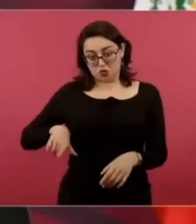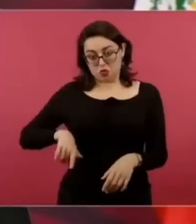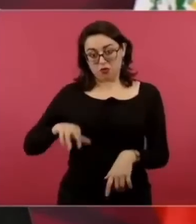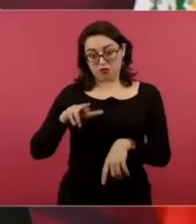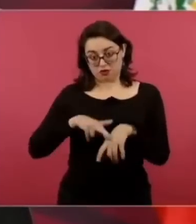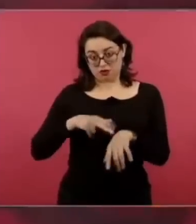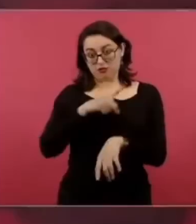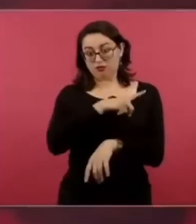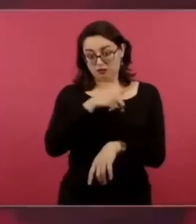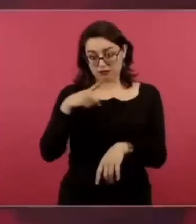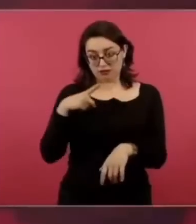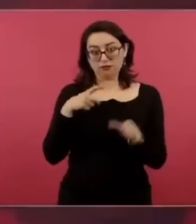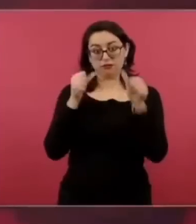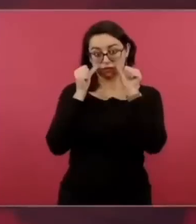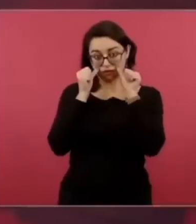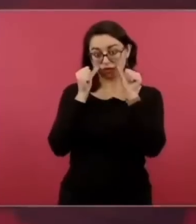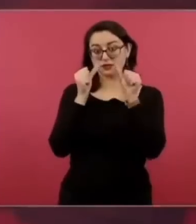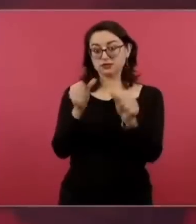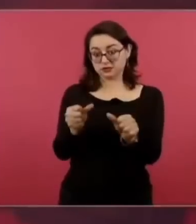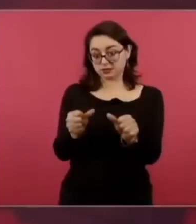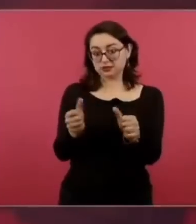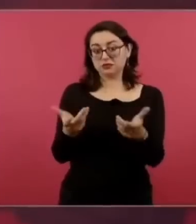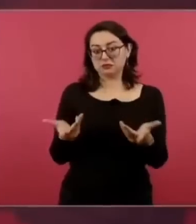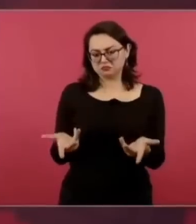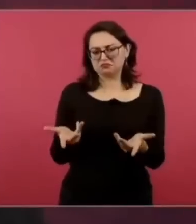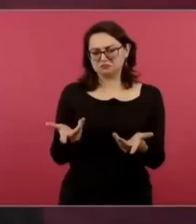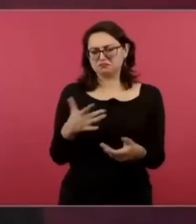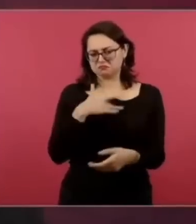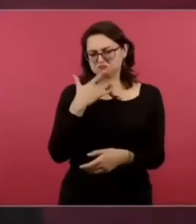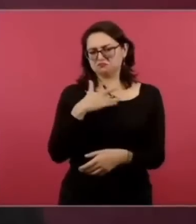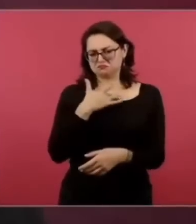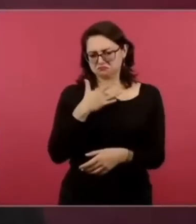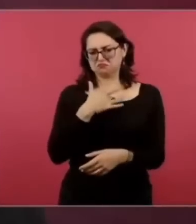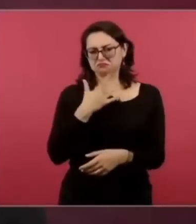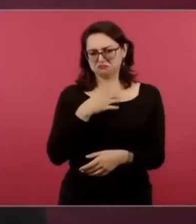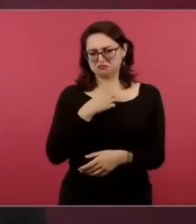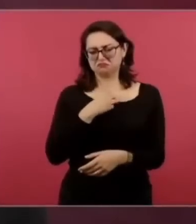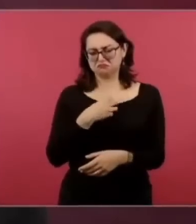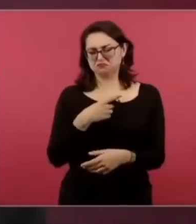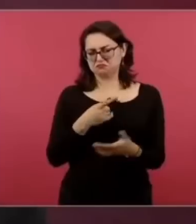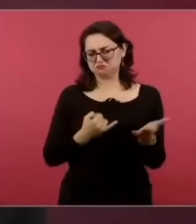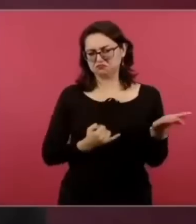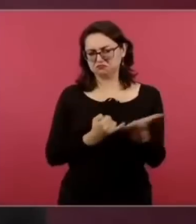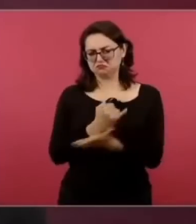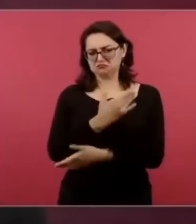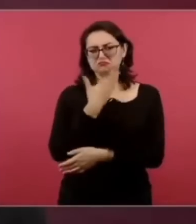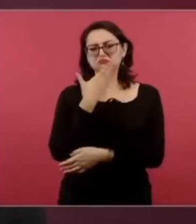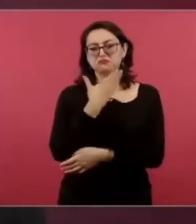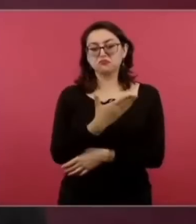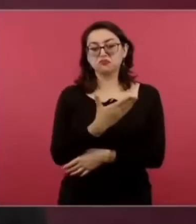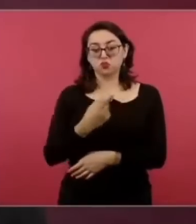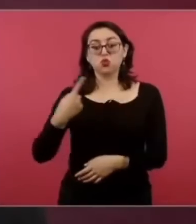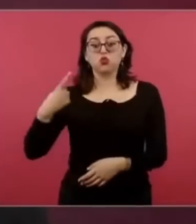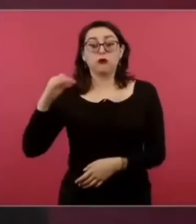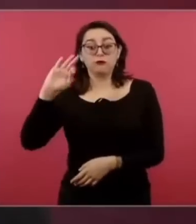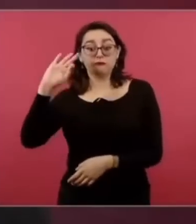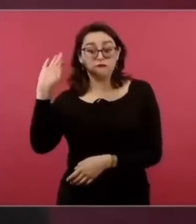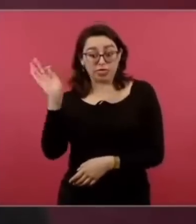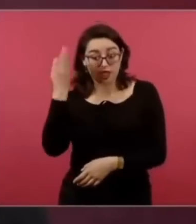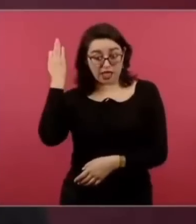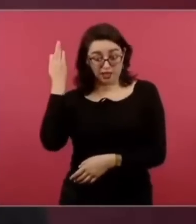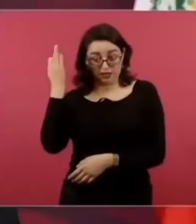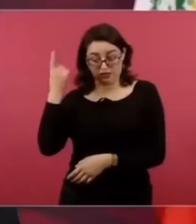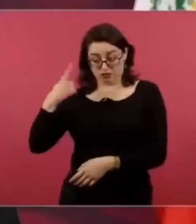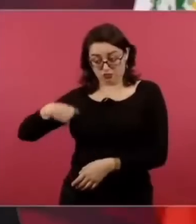va a tomar una decisión. Nosotros ayudamos, cooperamos.